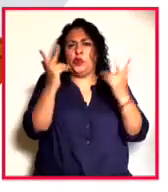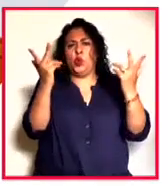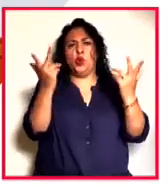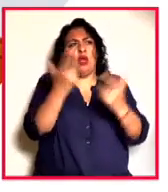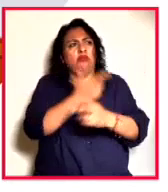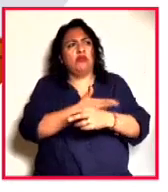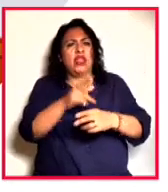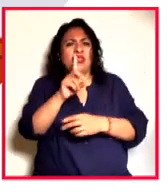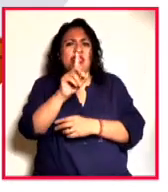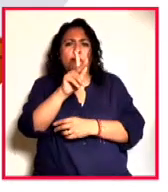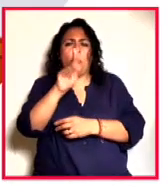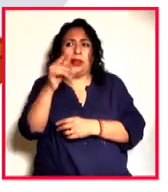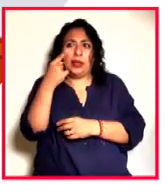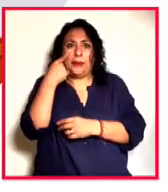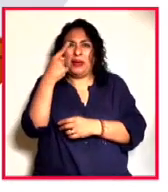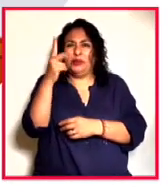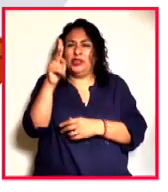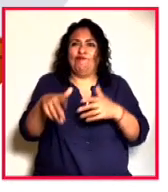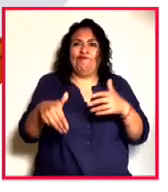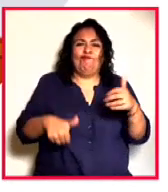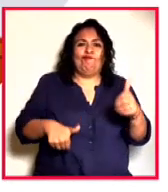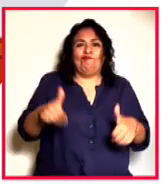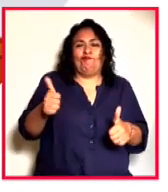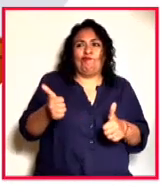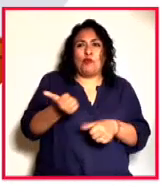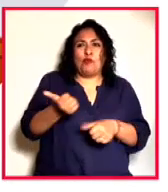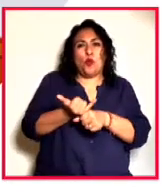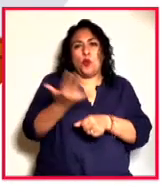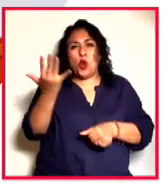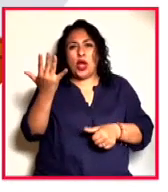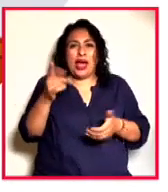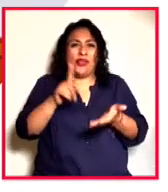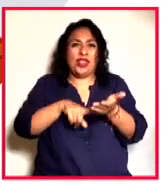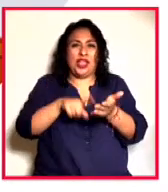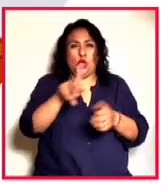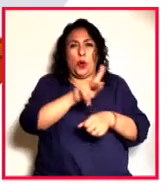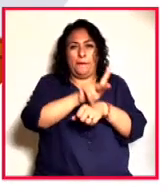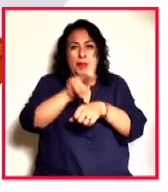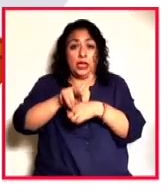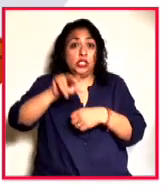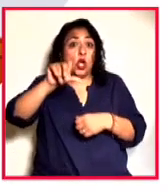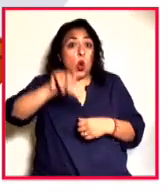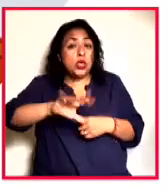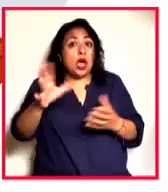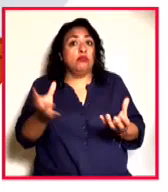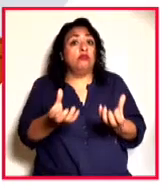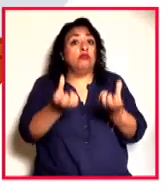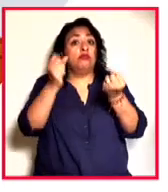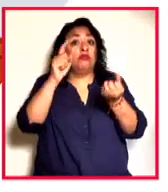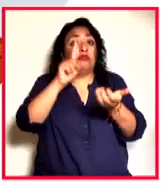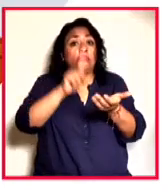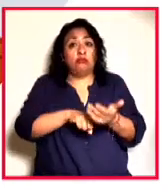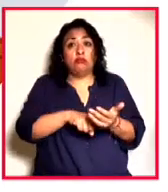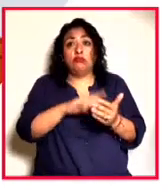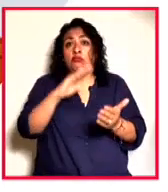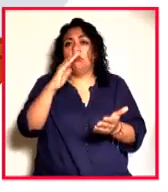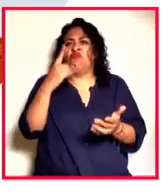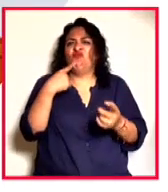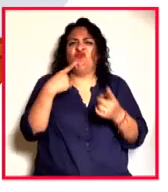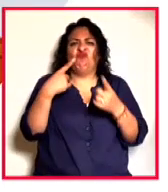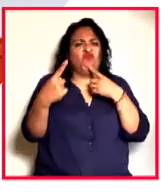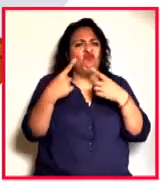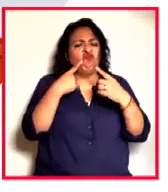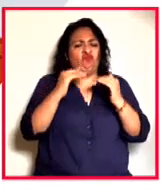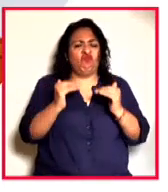denuncia o revela un malestar muy importante entre los estados. Hoy día se recupera a través de un alto diálogo de un nivel